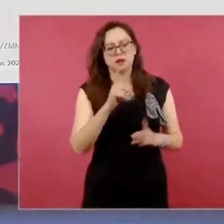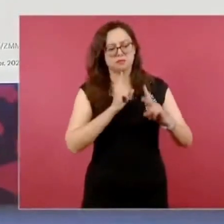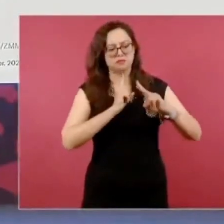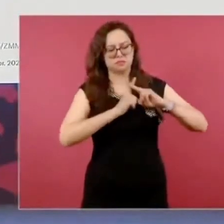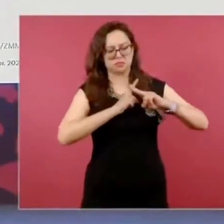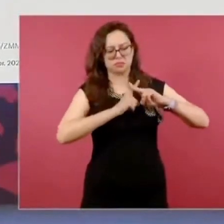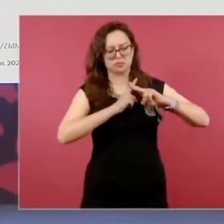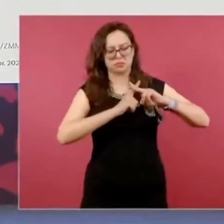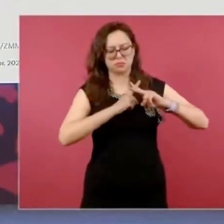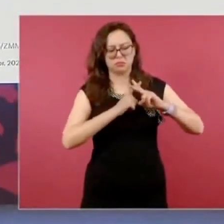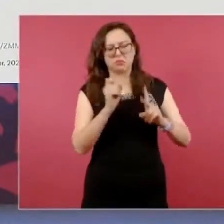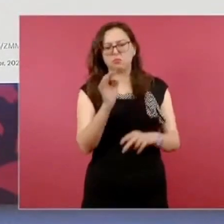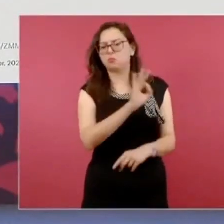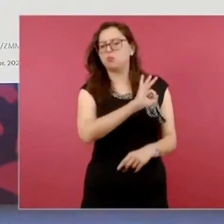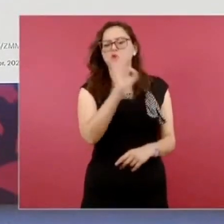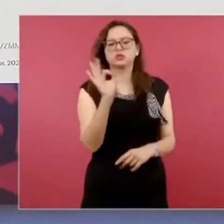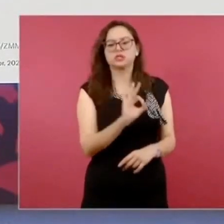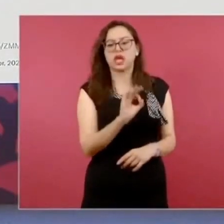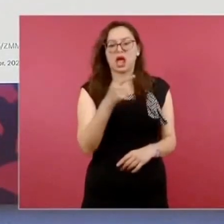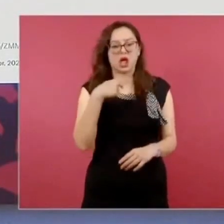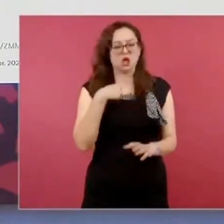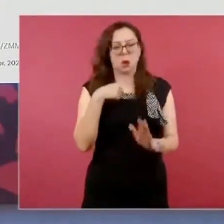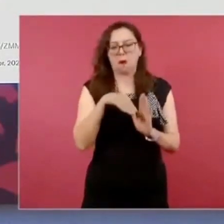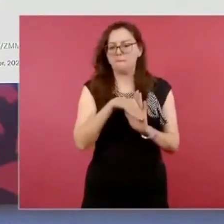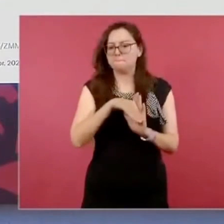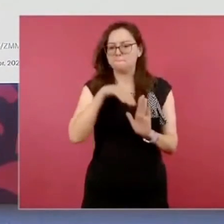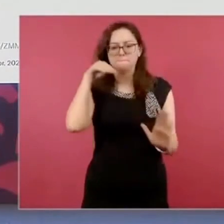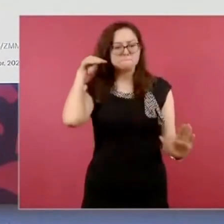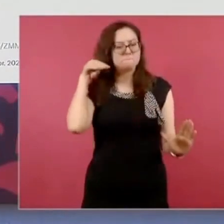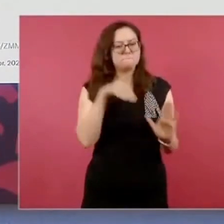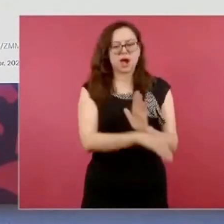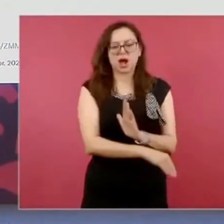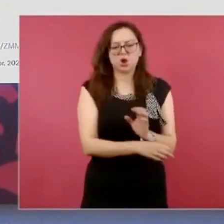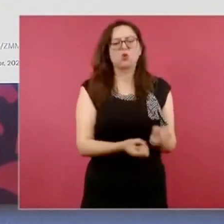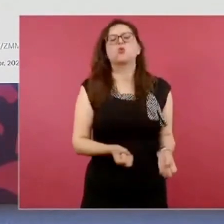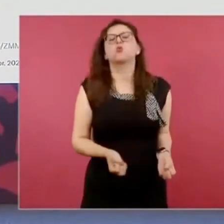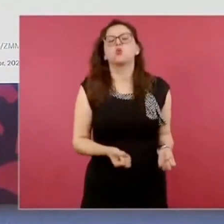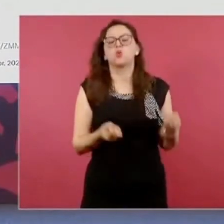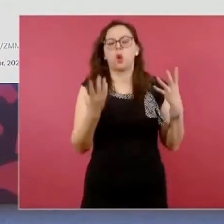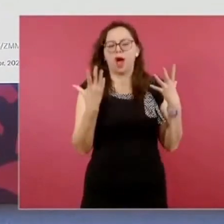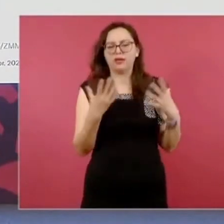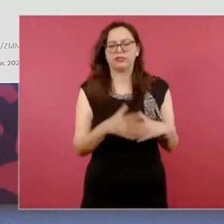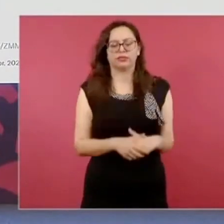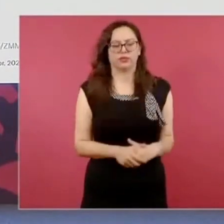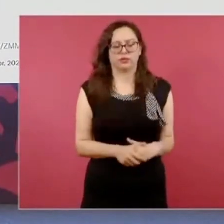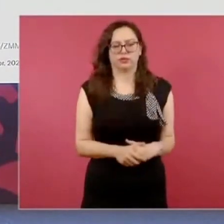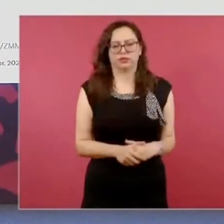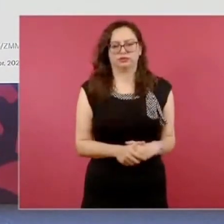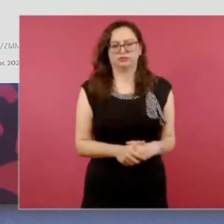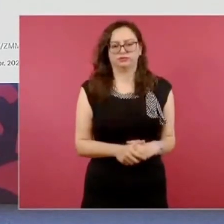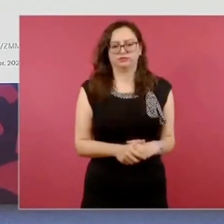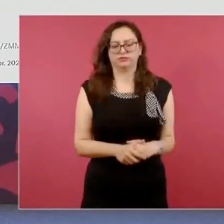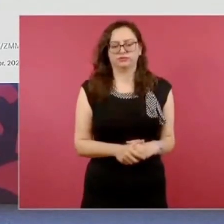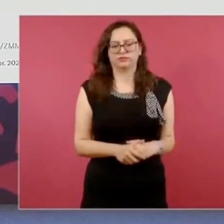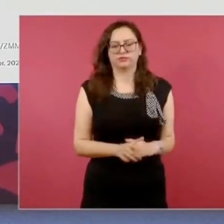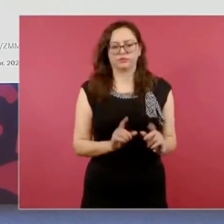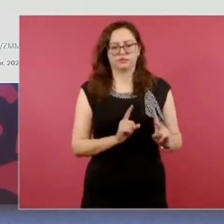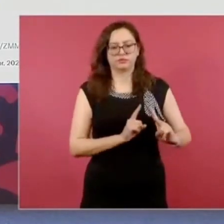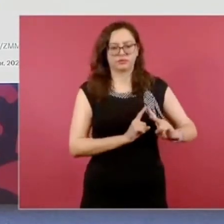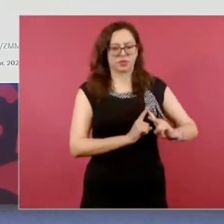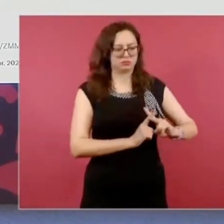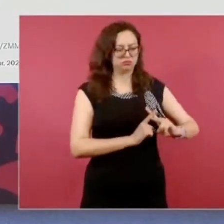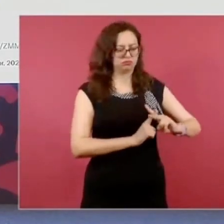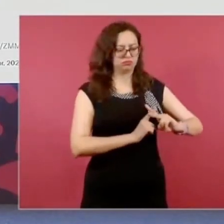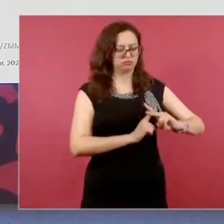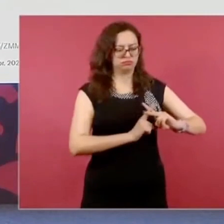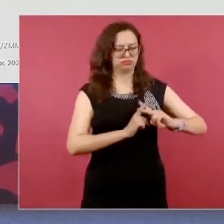para ver una tendencia y cómo vamos vamos a